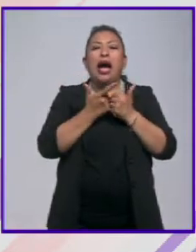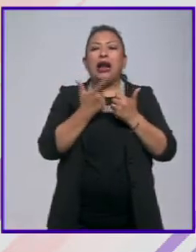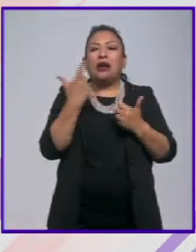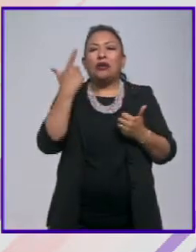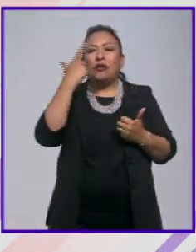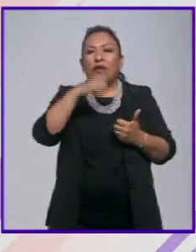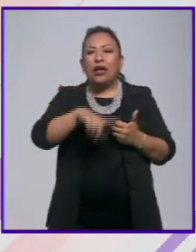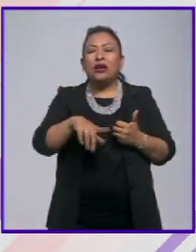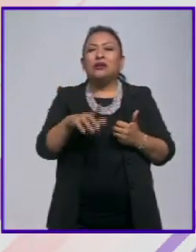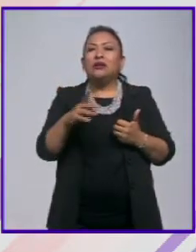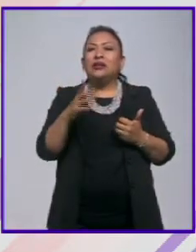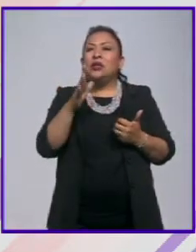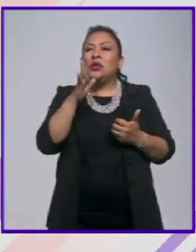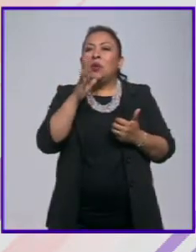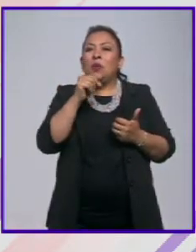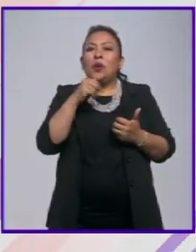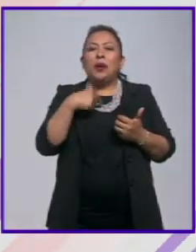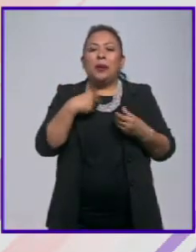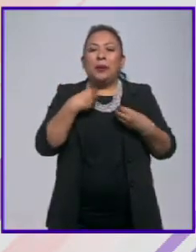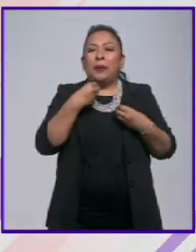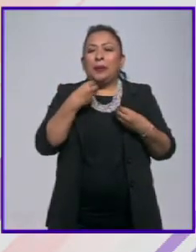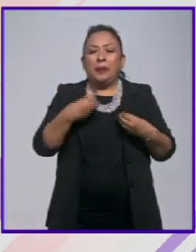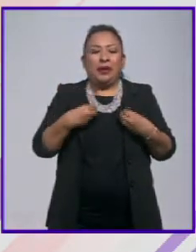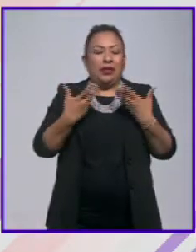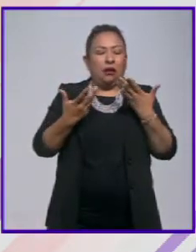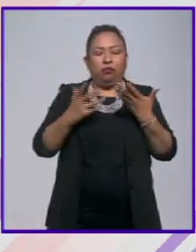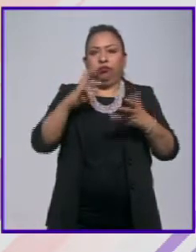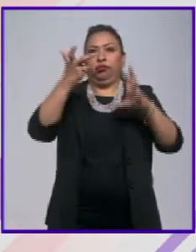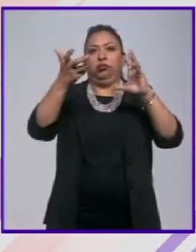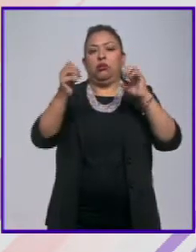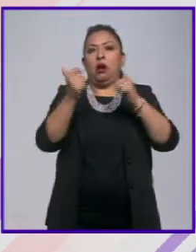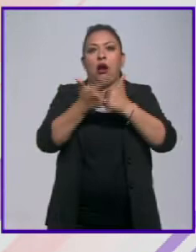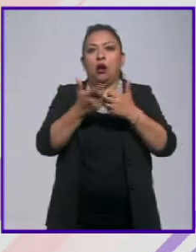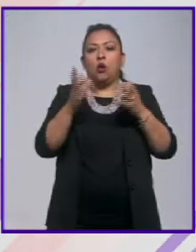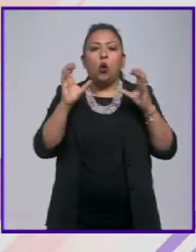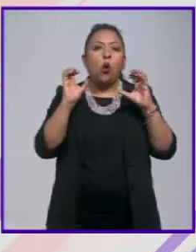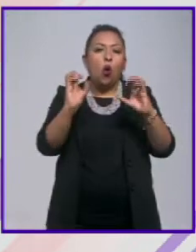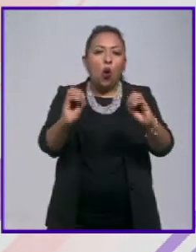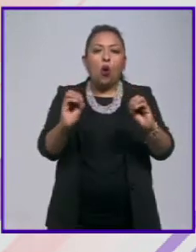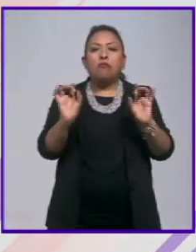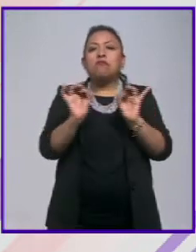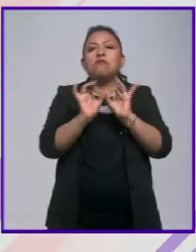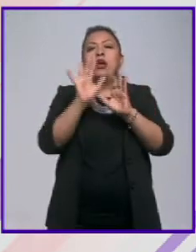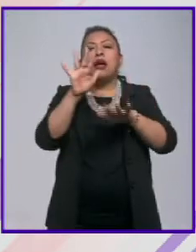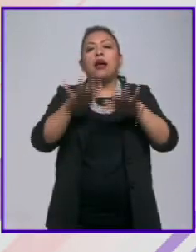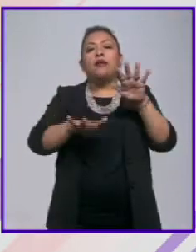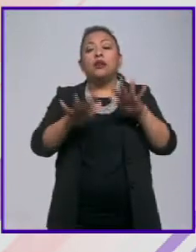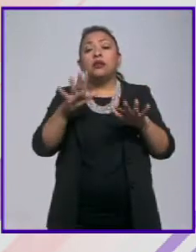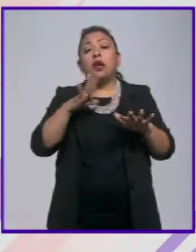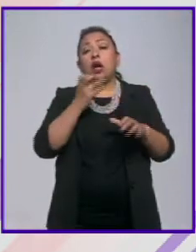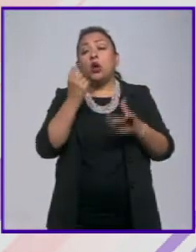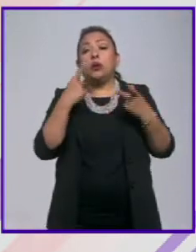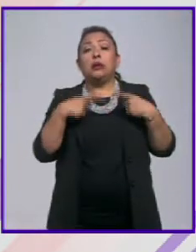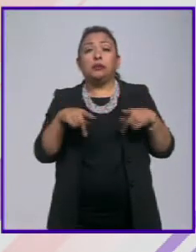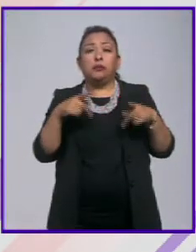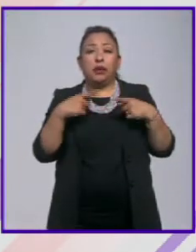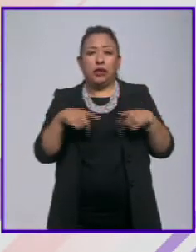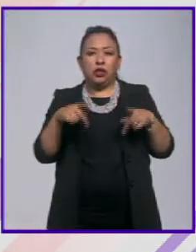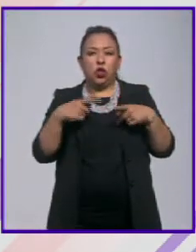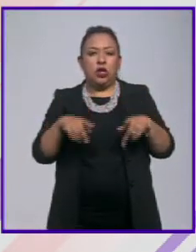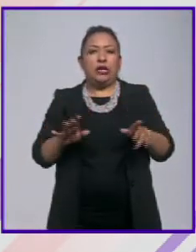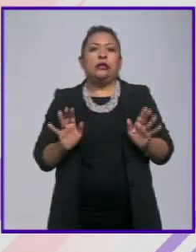desestabiliza por completo su vida o ahí hay casos donde vienen sujetos o vienen personas que